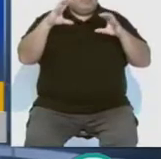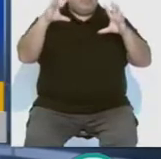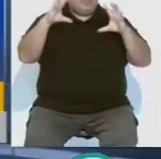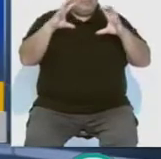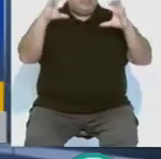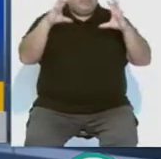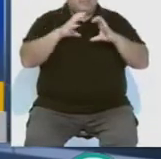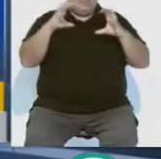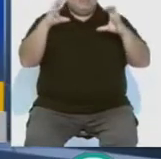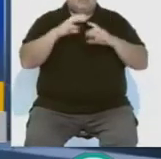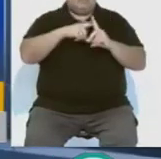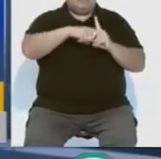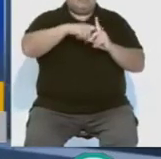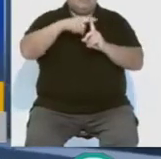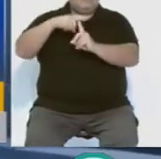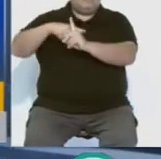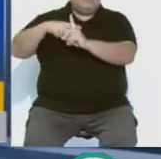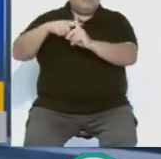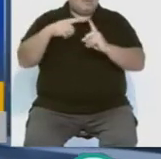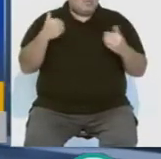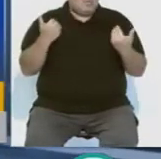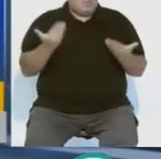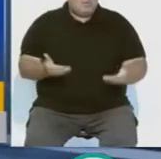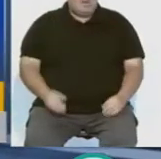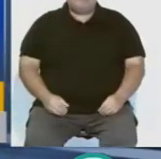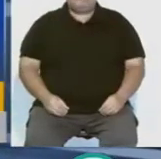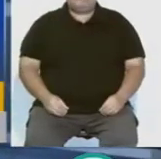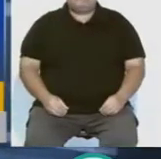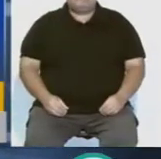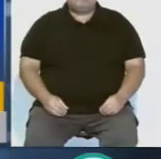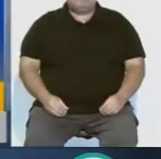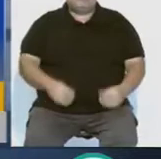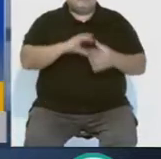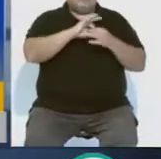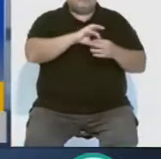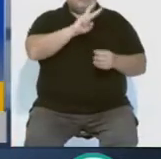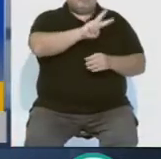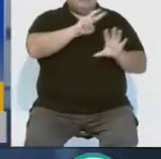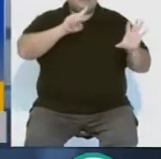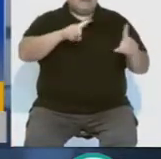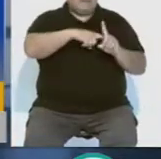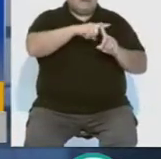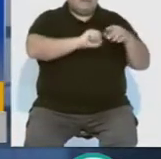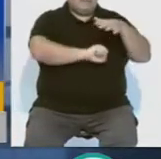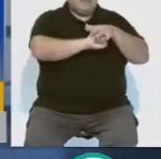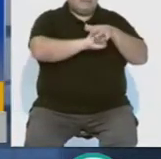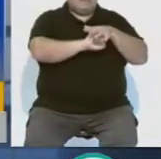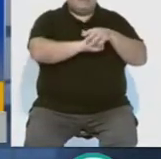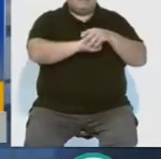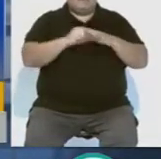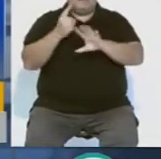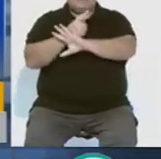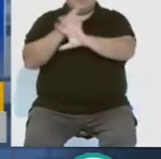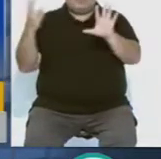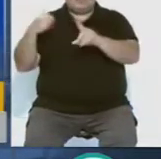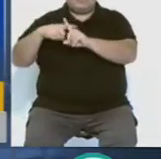nieblas matinales. Los valores extremos en cuanto a las temperaturas variarán entre los 26 grados de máxima y los